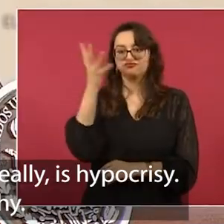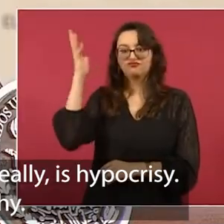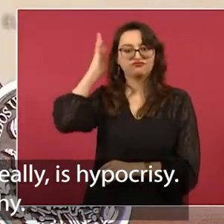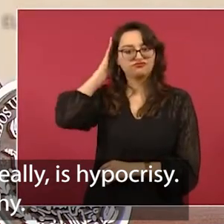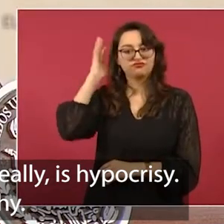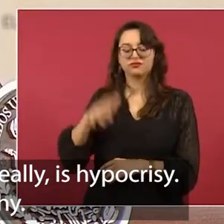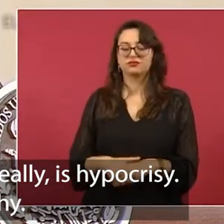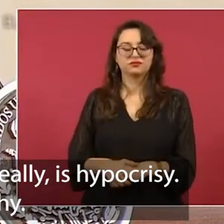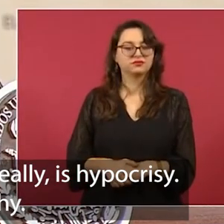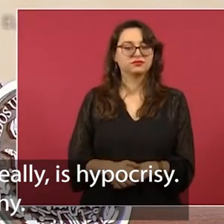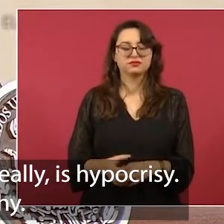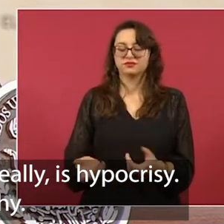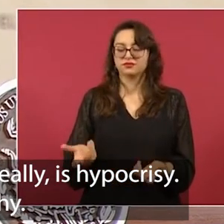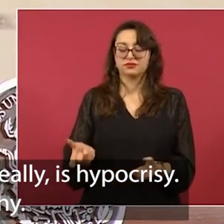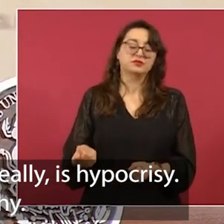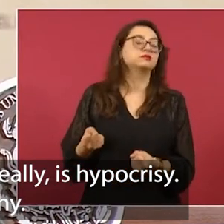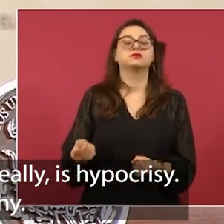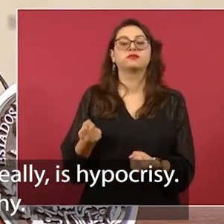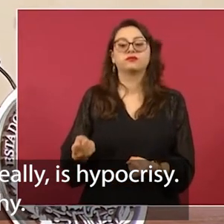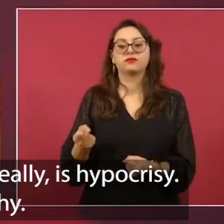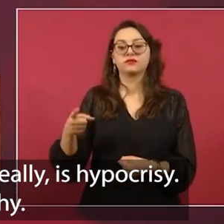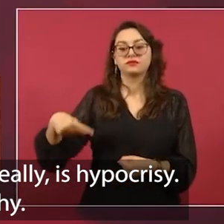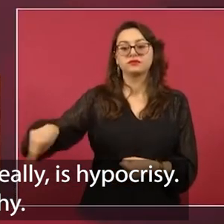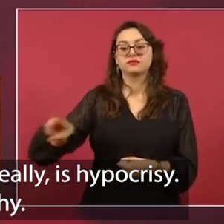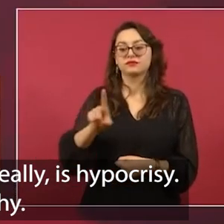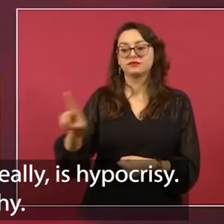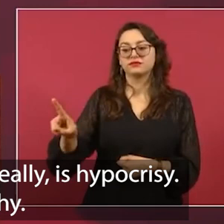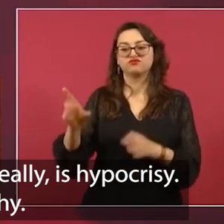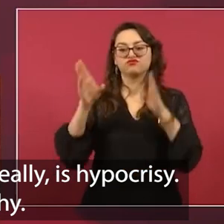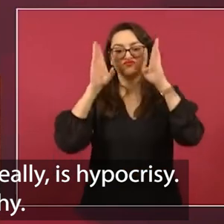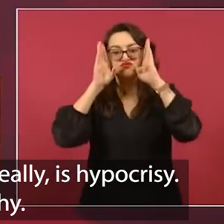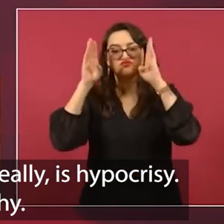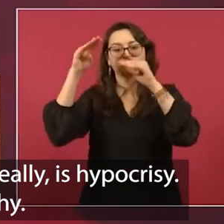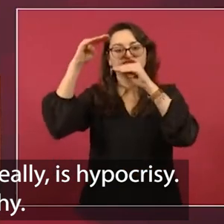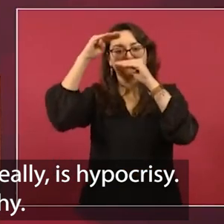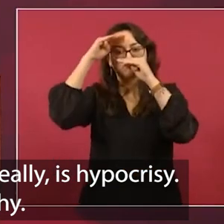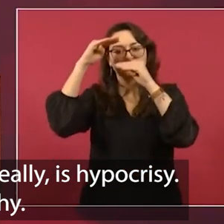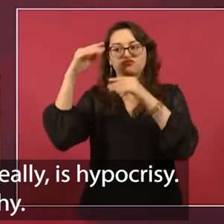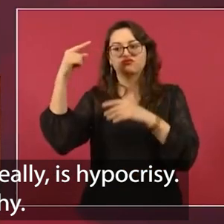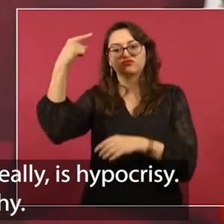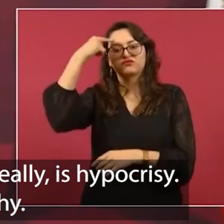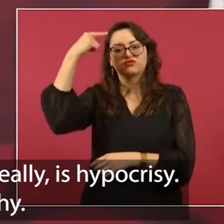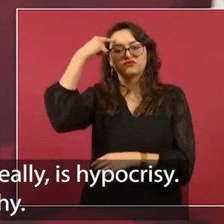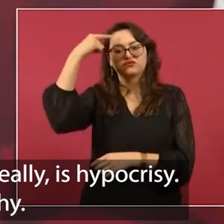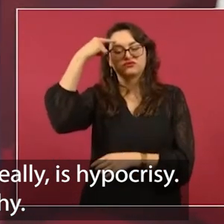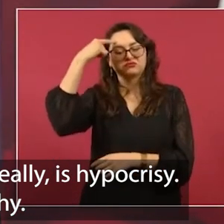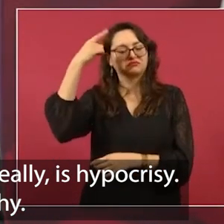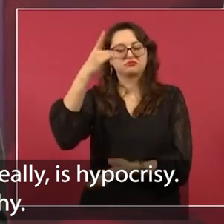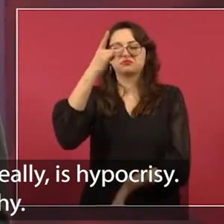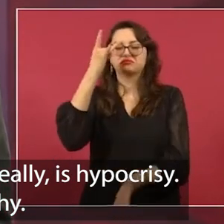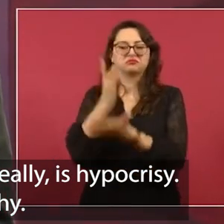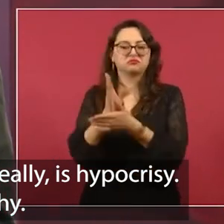doctrina de esa derecha conservadora, o su única doctrina, es la hipocresía.